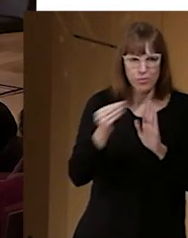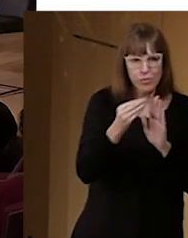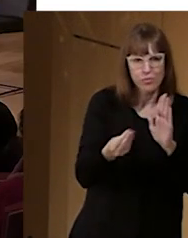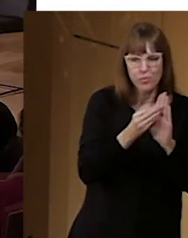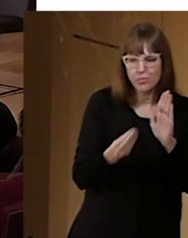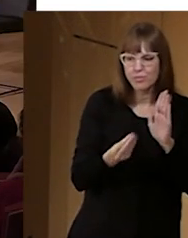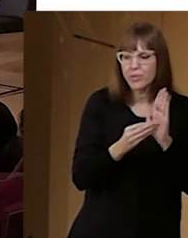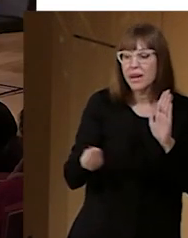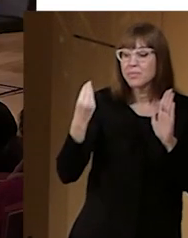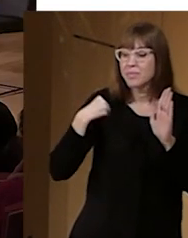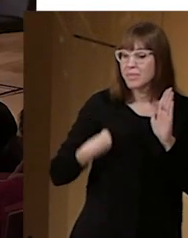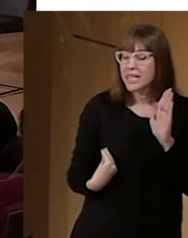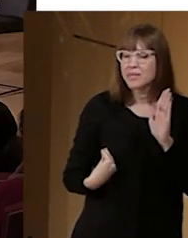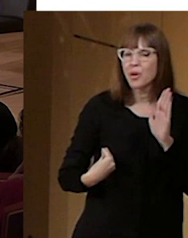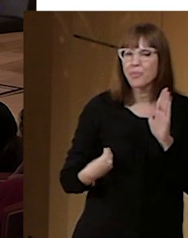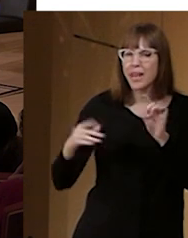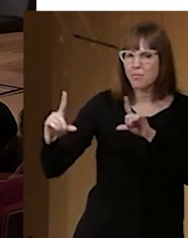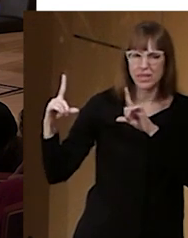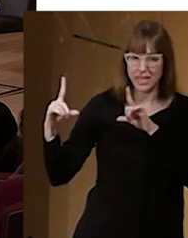con esto, que no tengo una diapositiva específica,